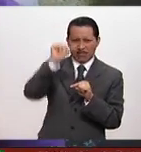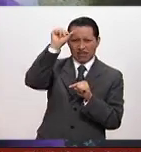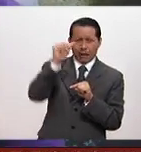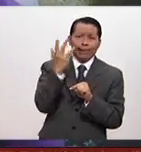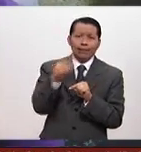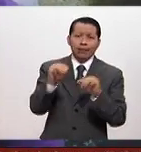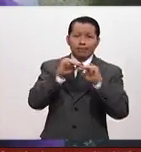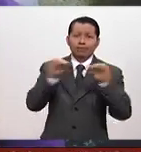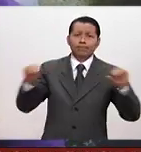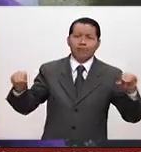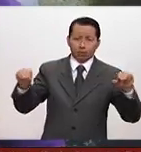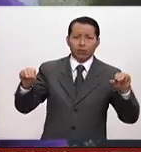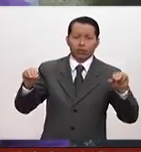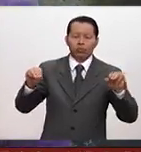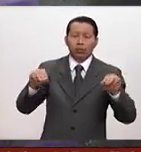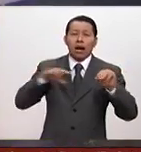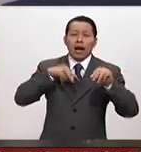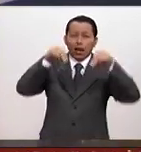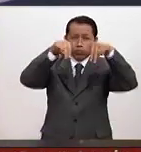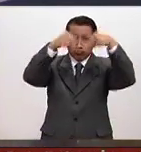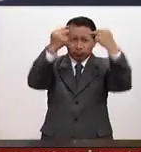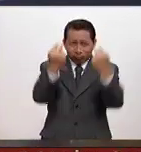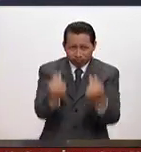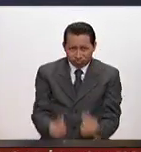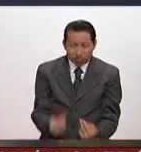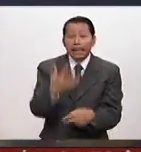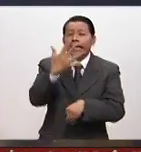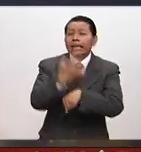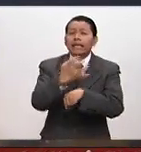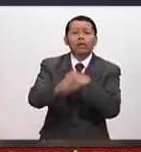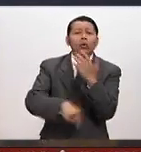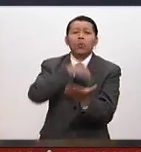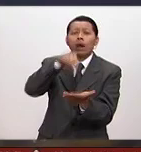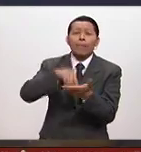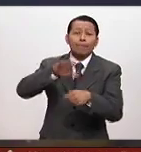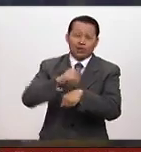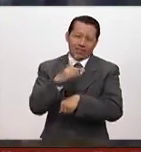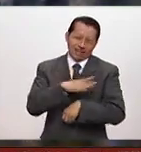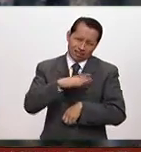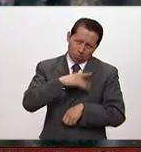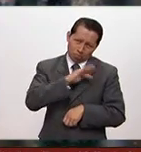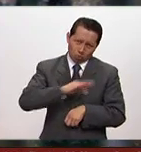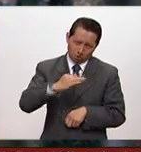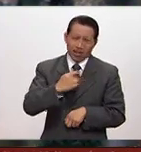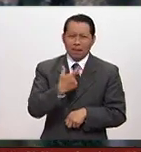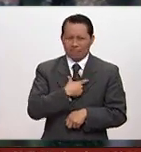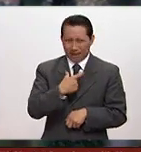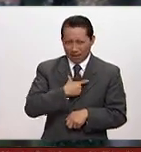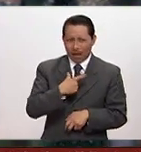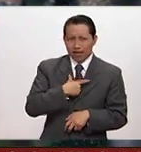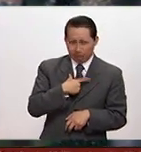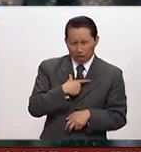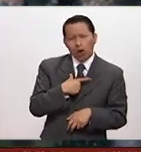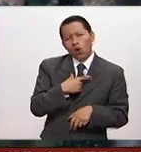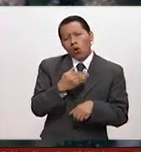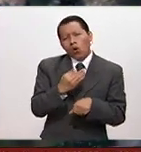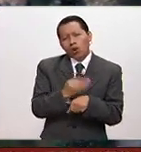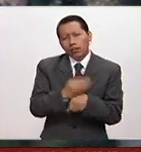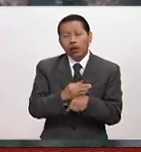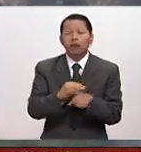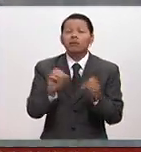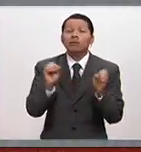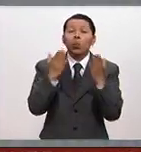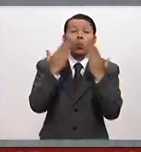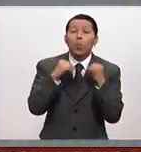sincronizados, se quedaron hasta la quinta posición dos atletas que eran candidatos a medalla para nuestro país, que al momento se mantiene con cero